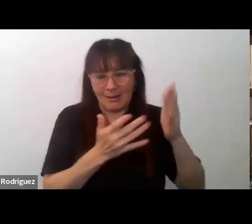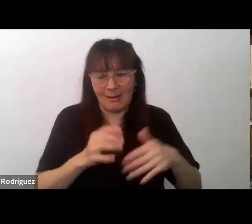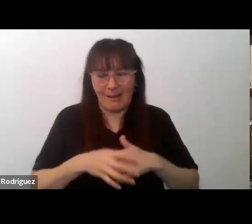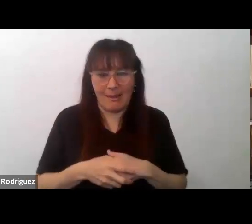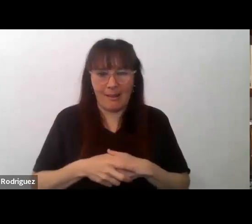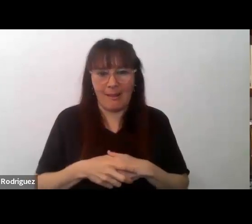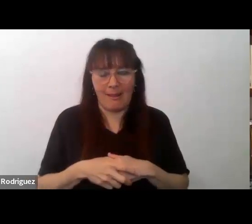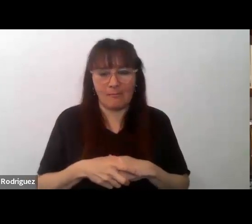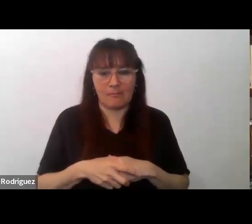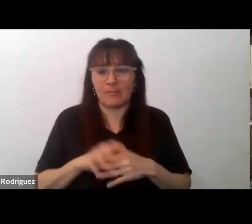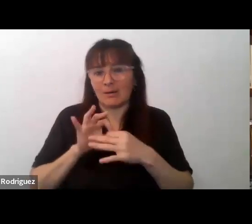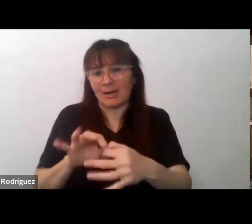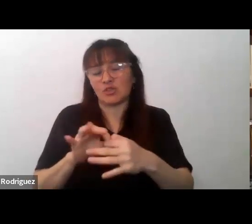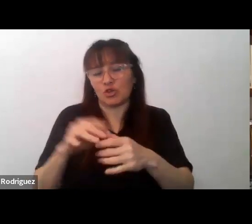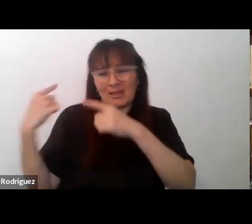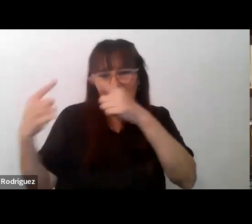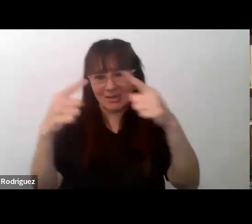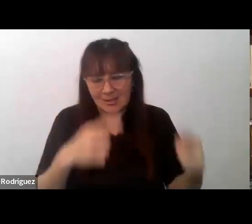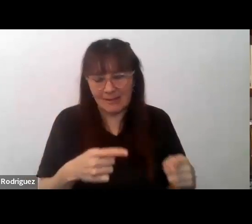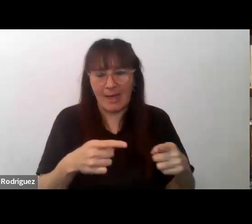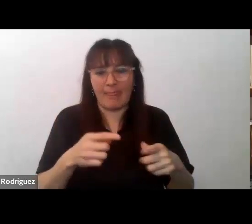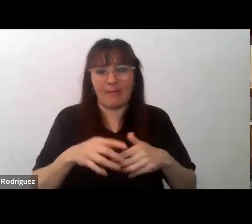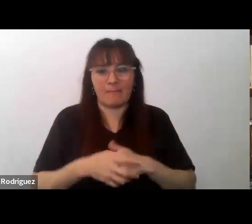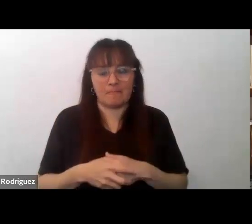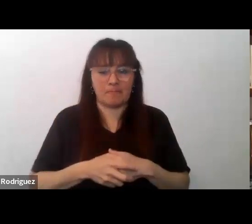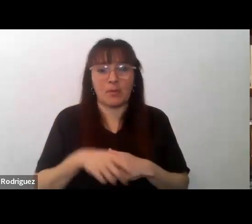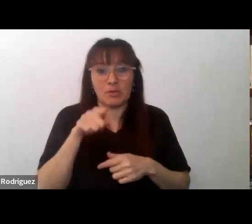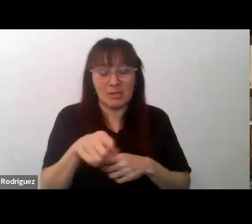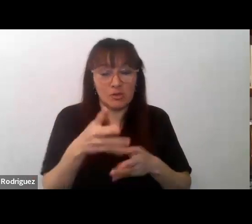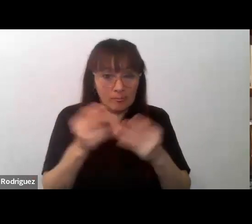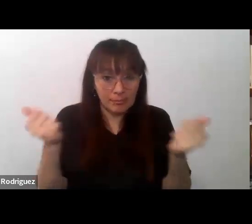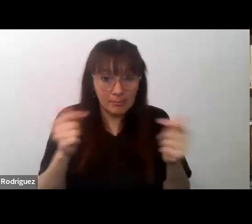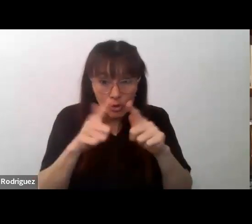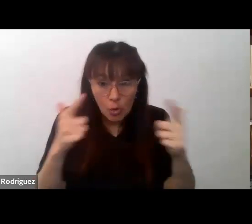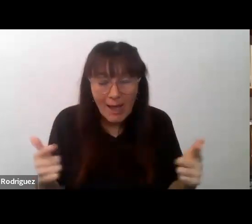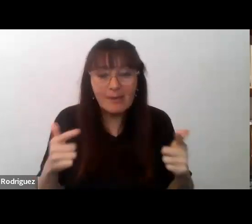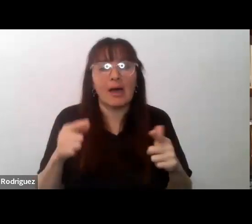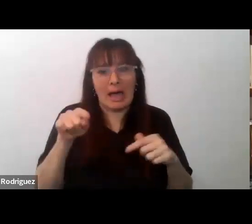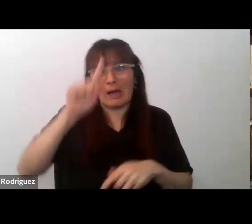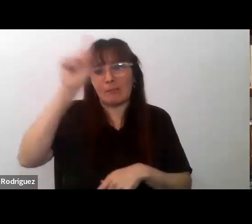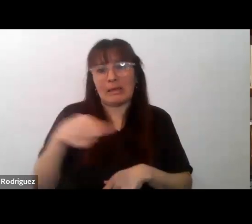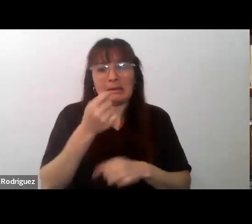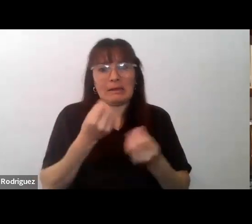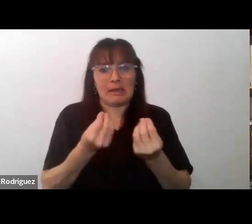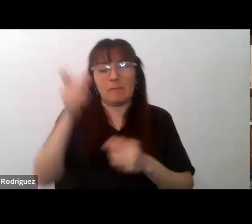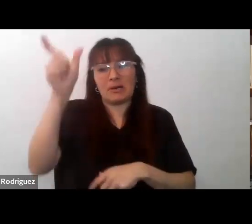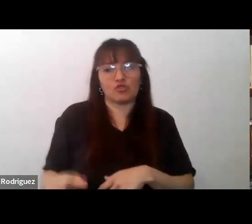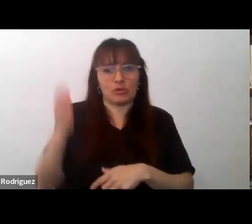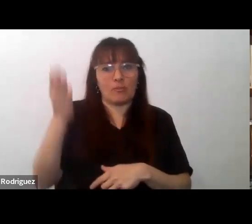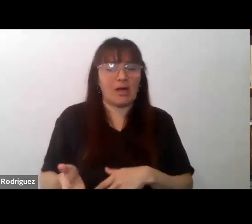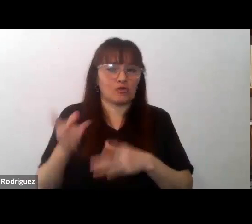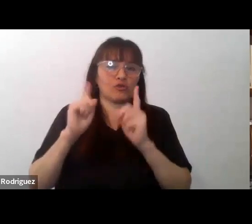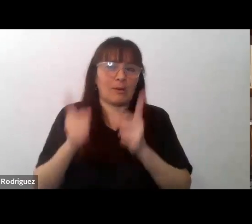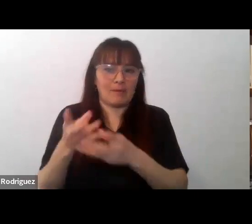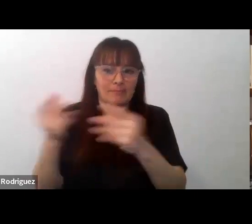de esa diversidad porque su desaparición significa la desaparición del ser humano esta preservación o